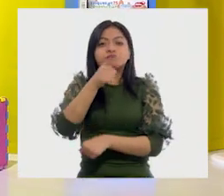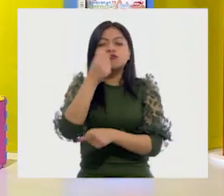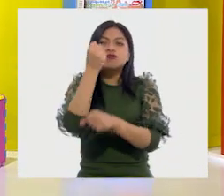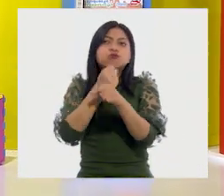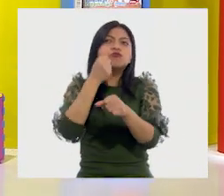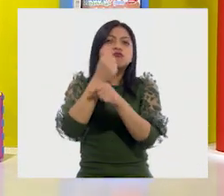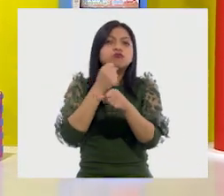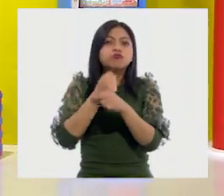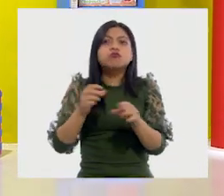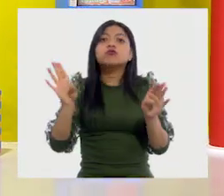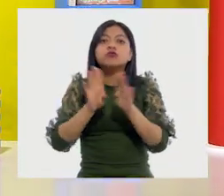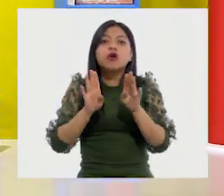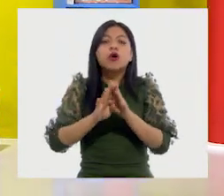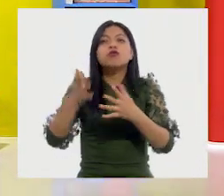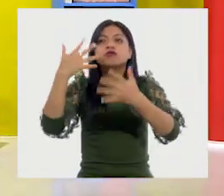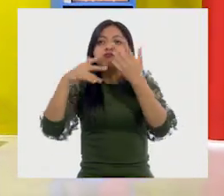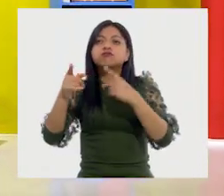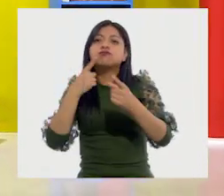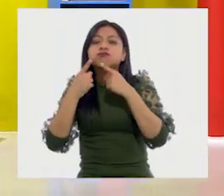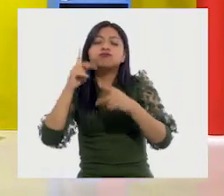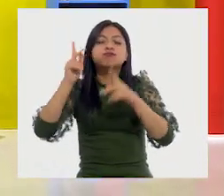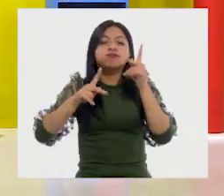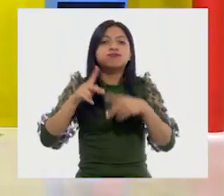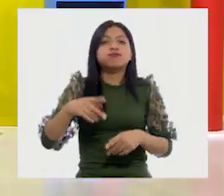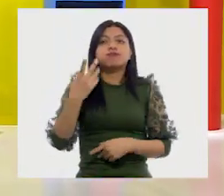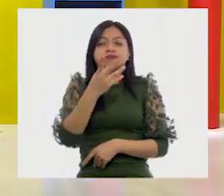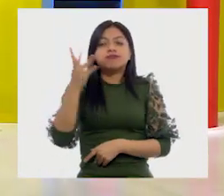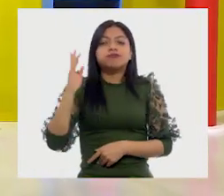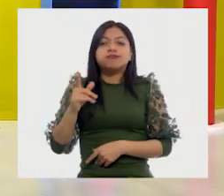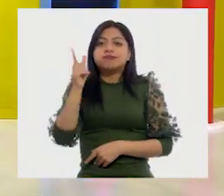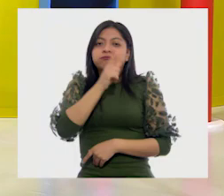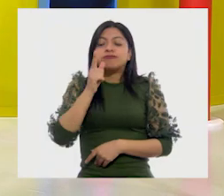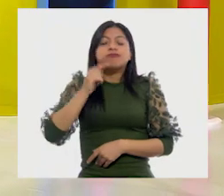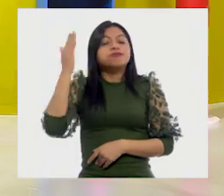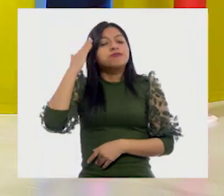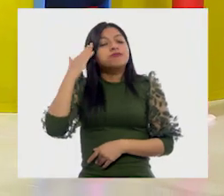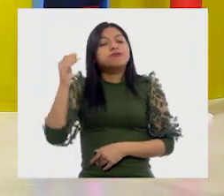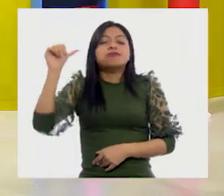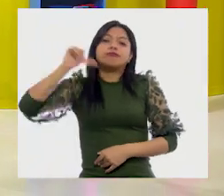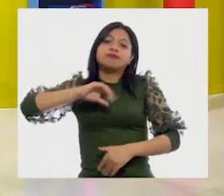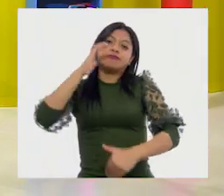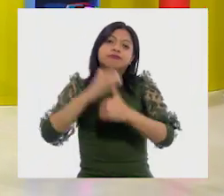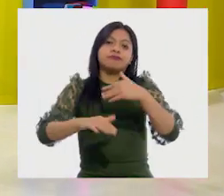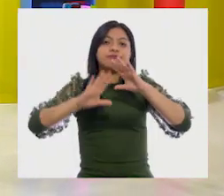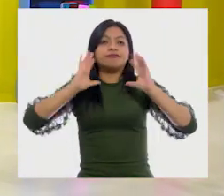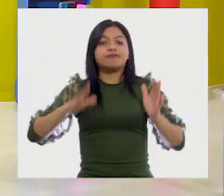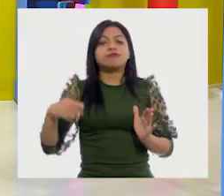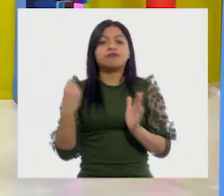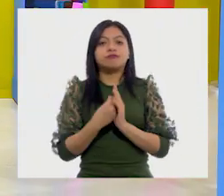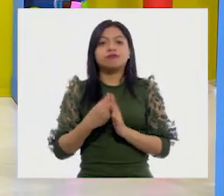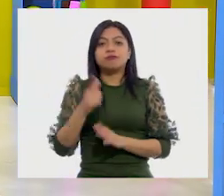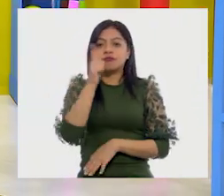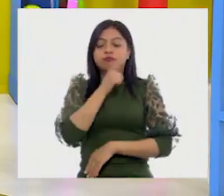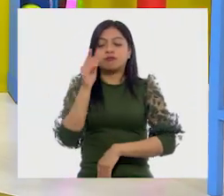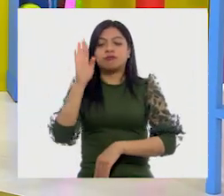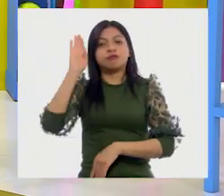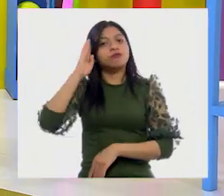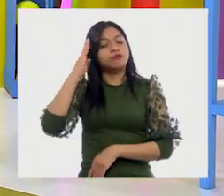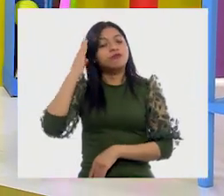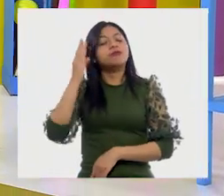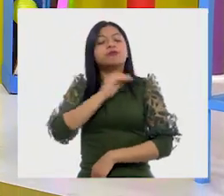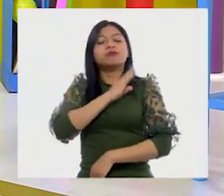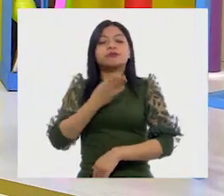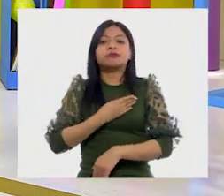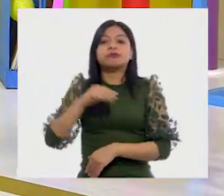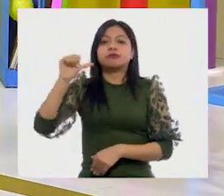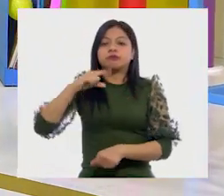practicarla y platica con tu familia en tu lengua materna. Por hoy hemos terminado con la clase de lengua materna de primer grado y esto fue